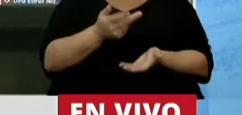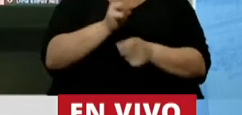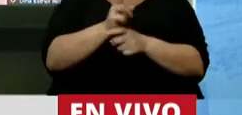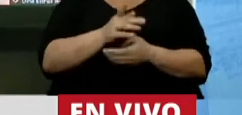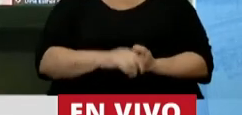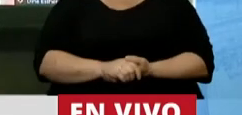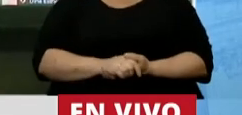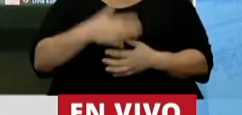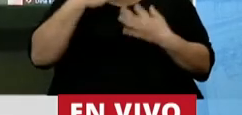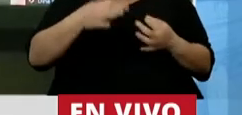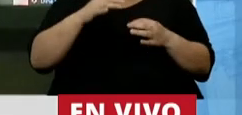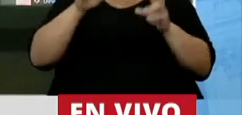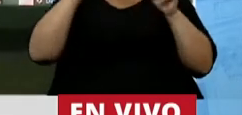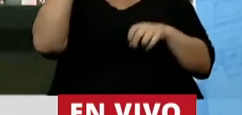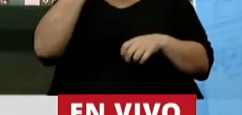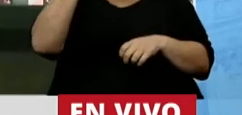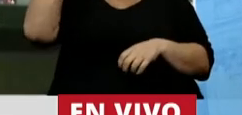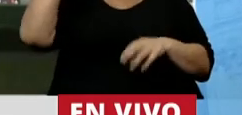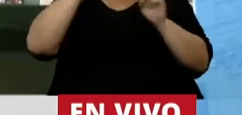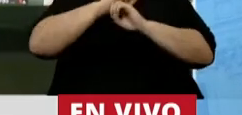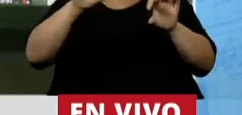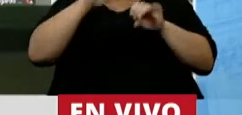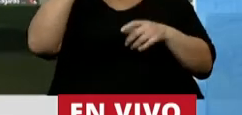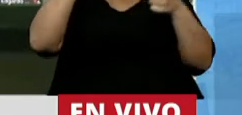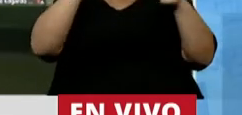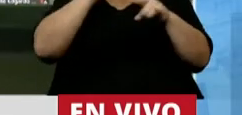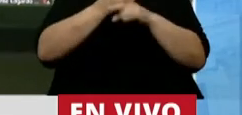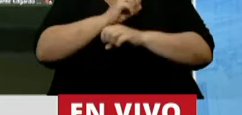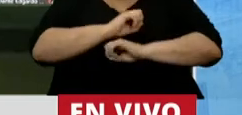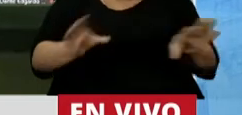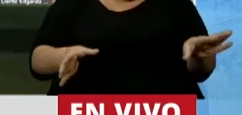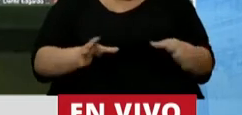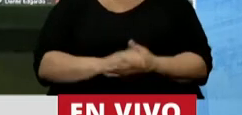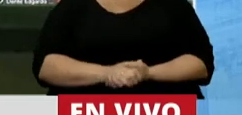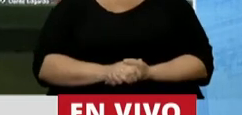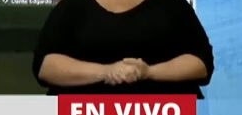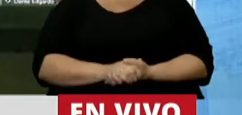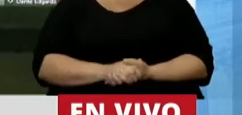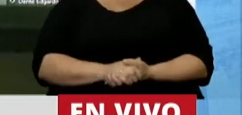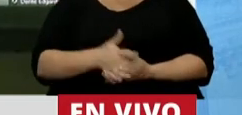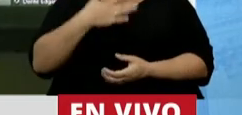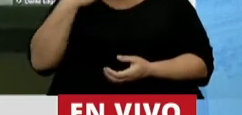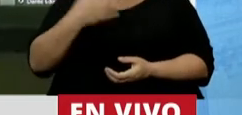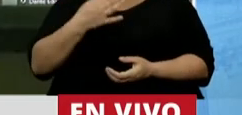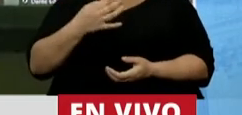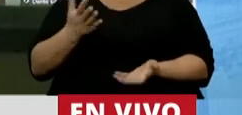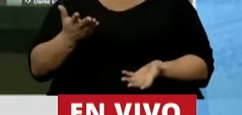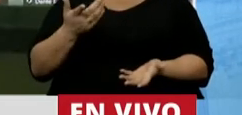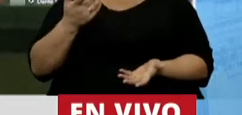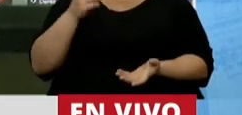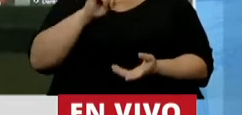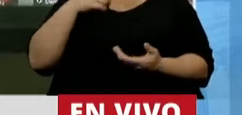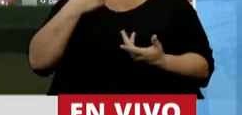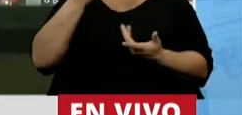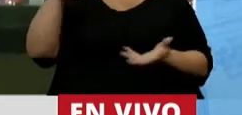Y si bien es cierto que en lo económico no le fue del todo bien como se esperaba, lo que sí es cierto es que no